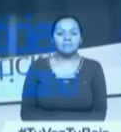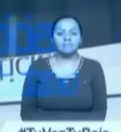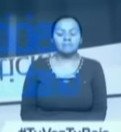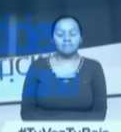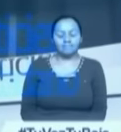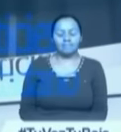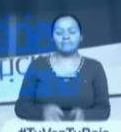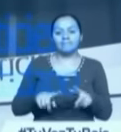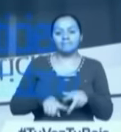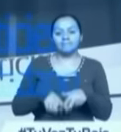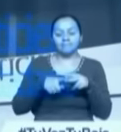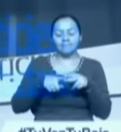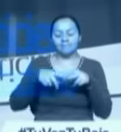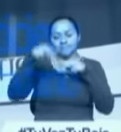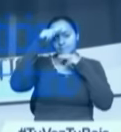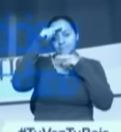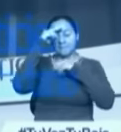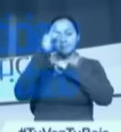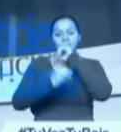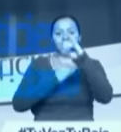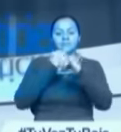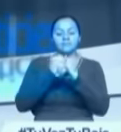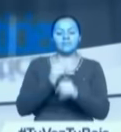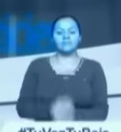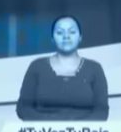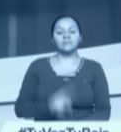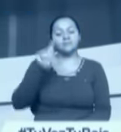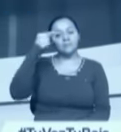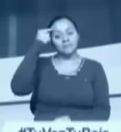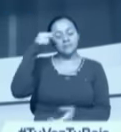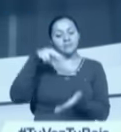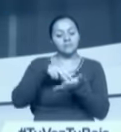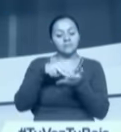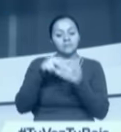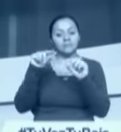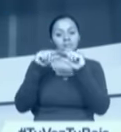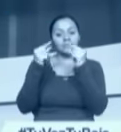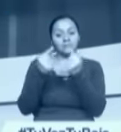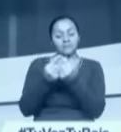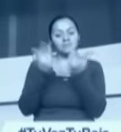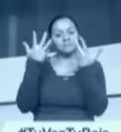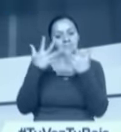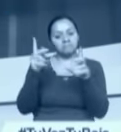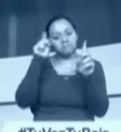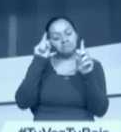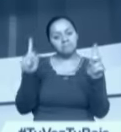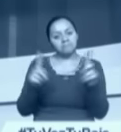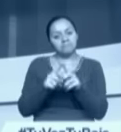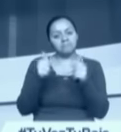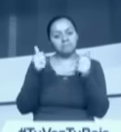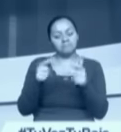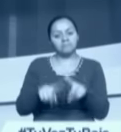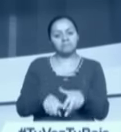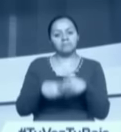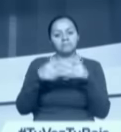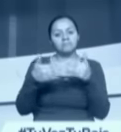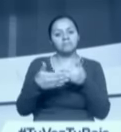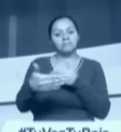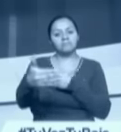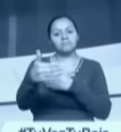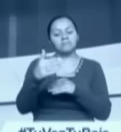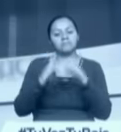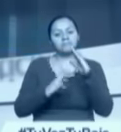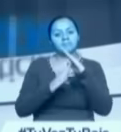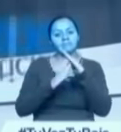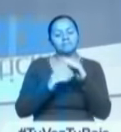Empezamos el bloque de noticias internacionales. Gobierno sirio y los rebeldes acordaron una tregua e iniciar los diálogos de